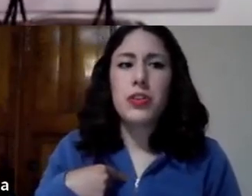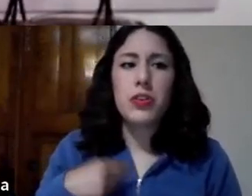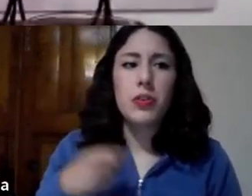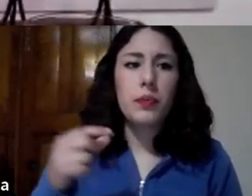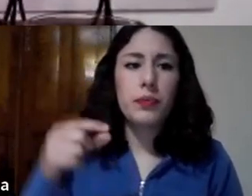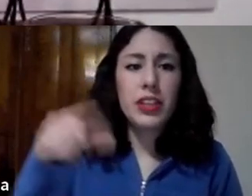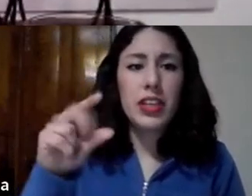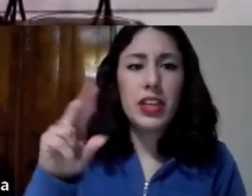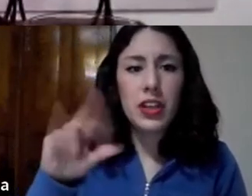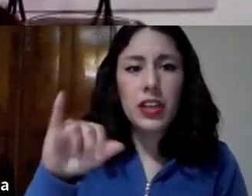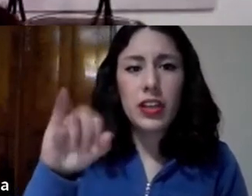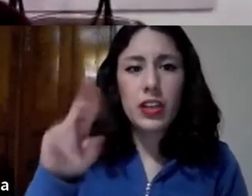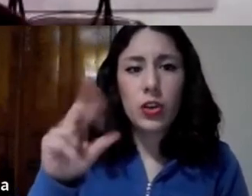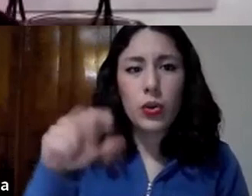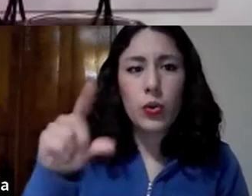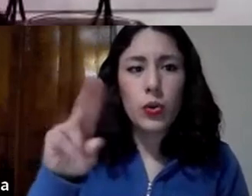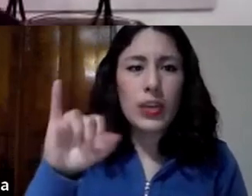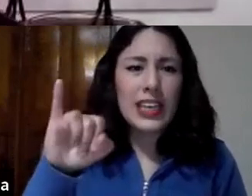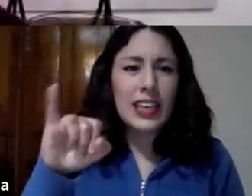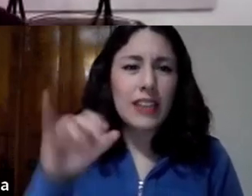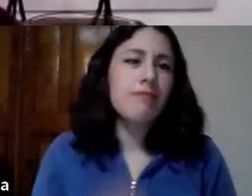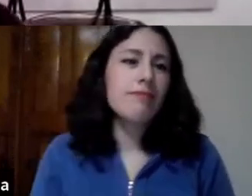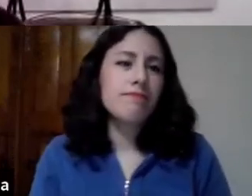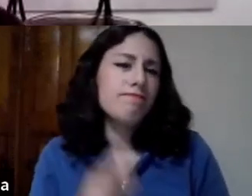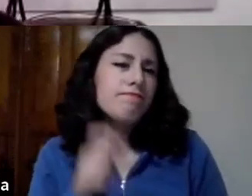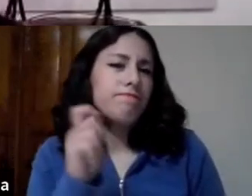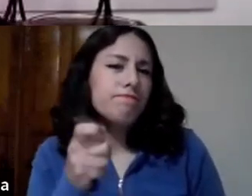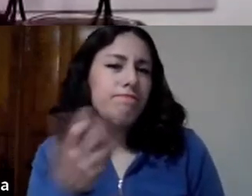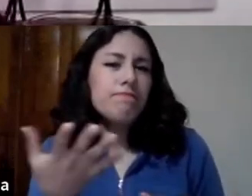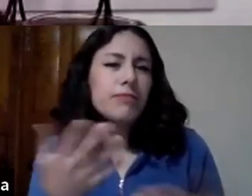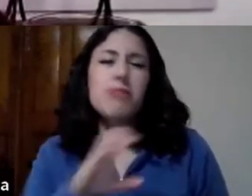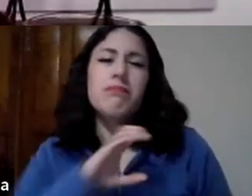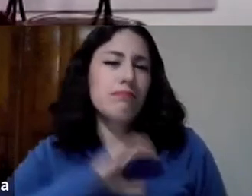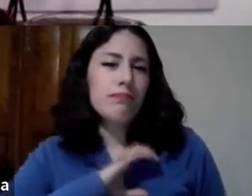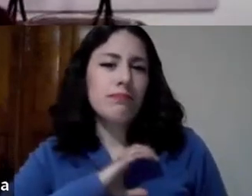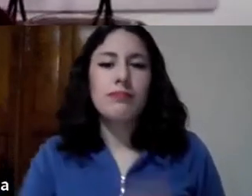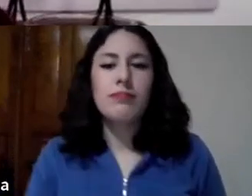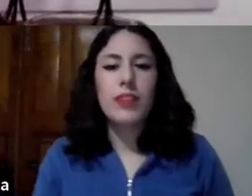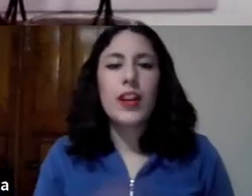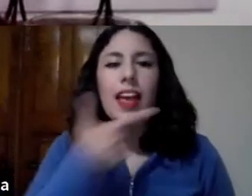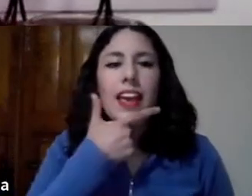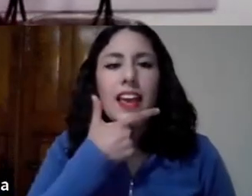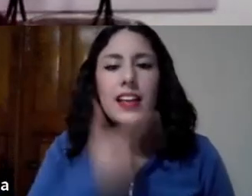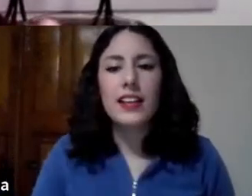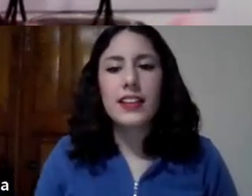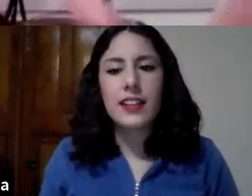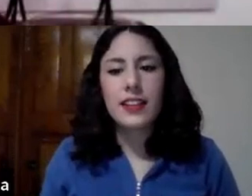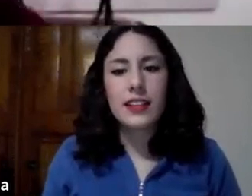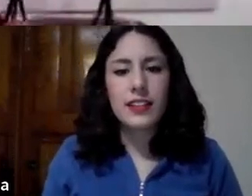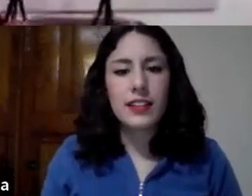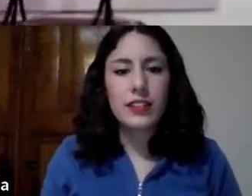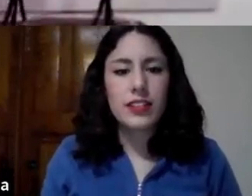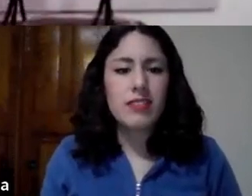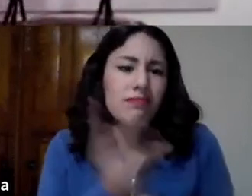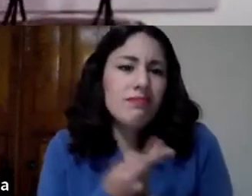y entonces era como con cariño Kyuki no Kyuki entonces ¿qué pasa? que al